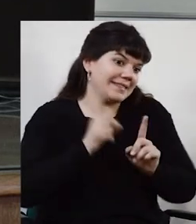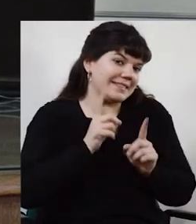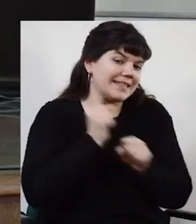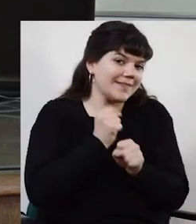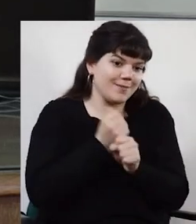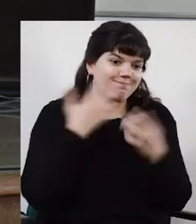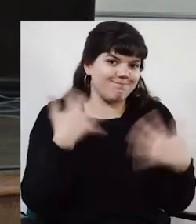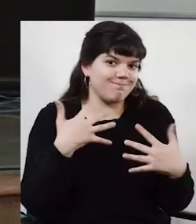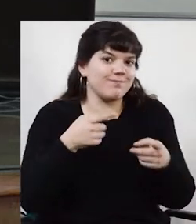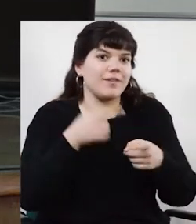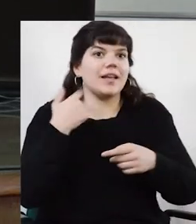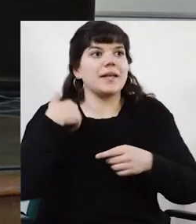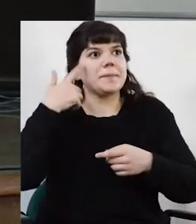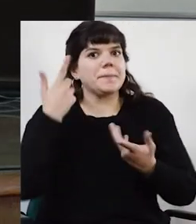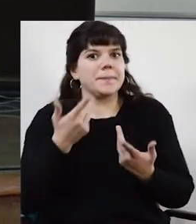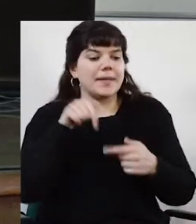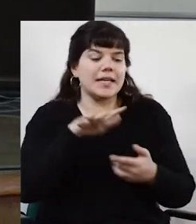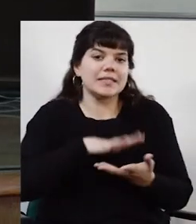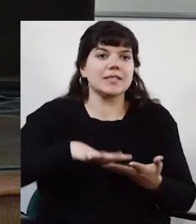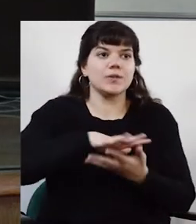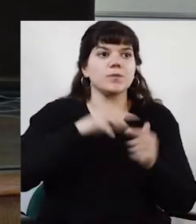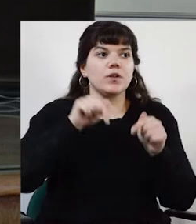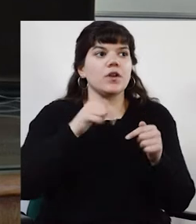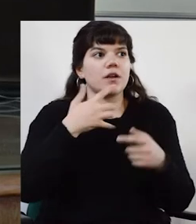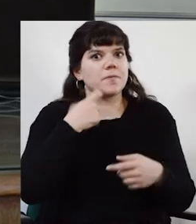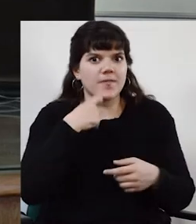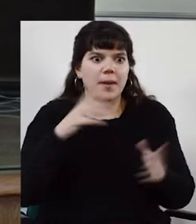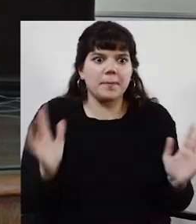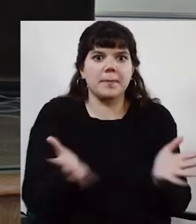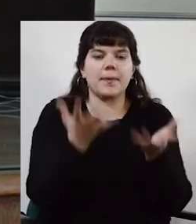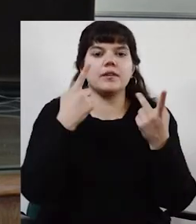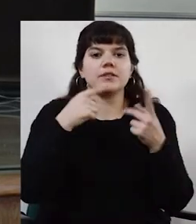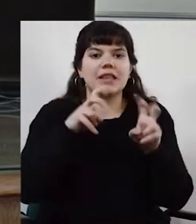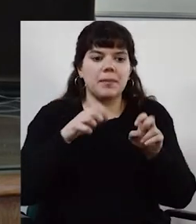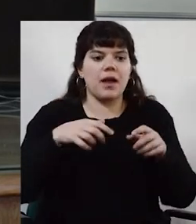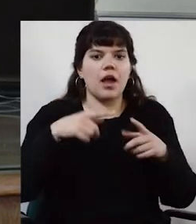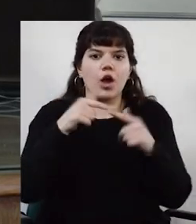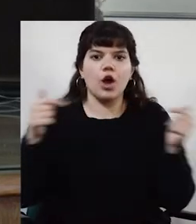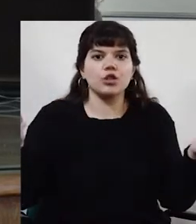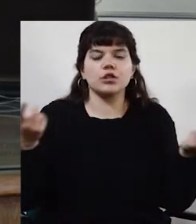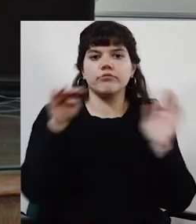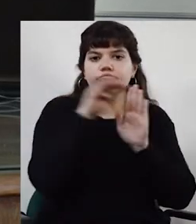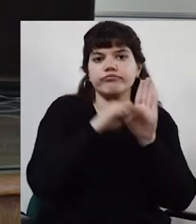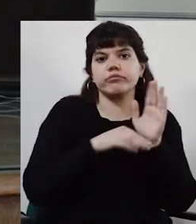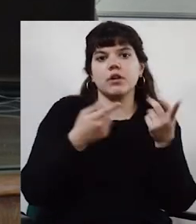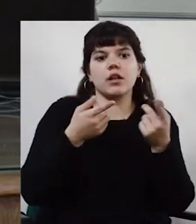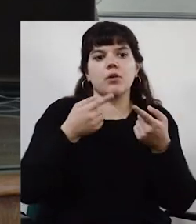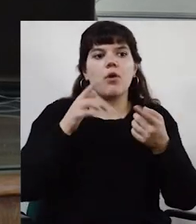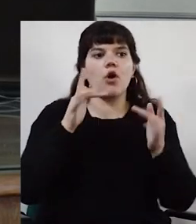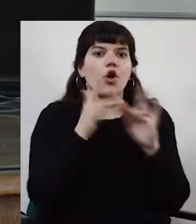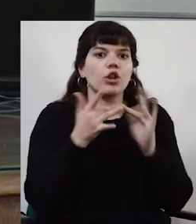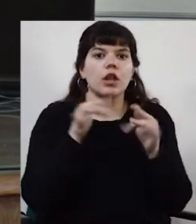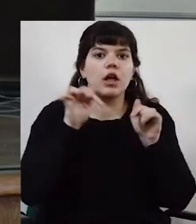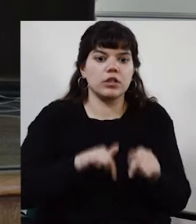Quizás es el panorama que tenemos como que nos hace falta realmente un mapeo de todas las redes, todas las redes